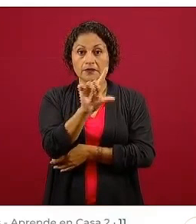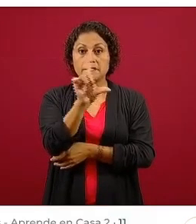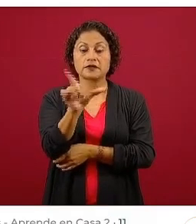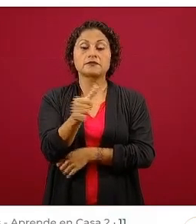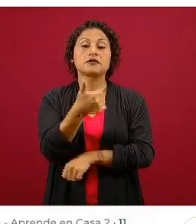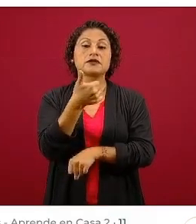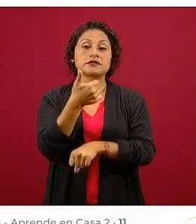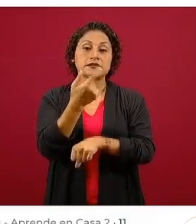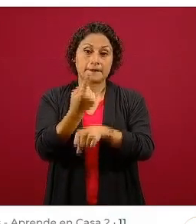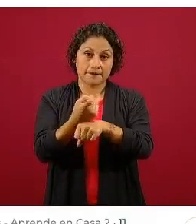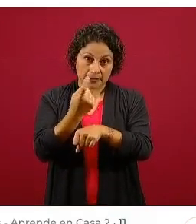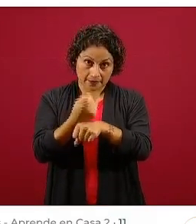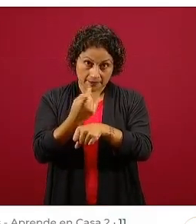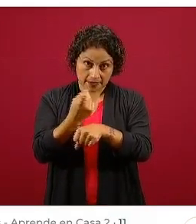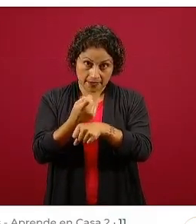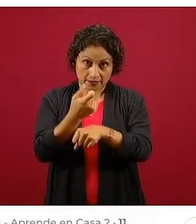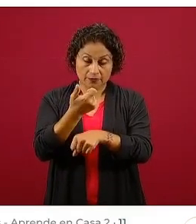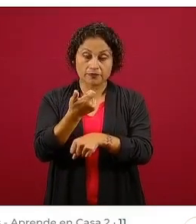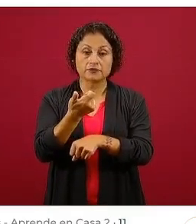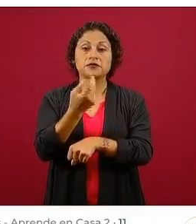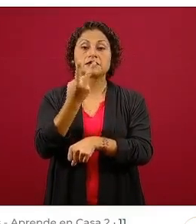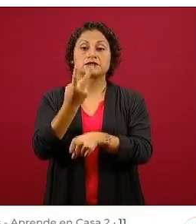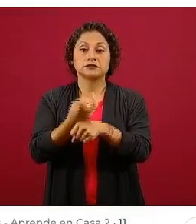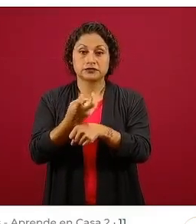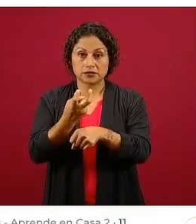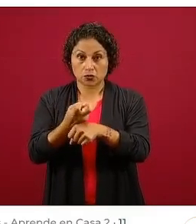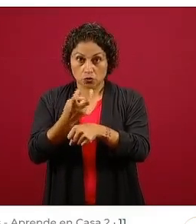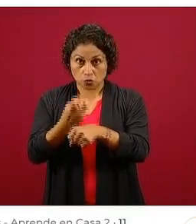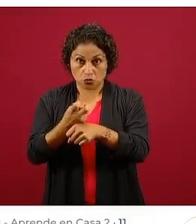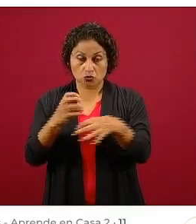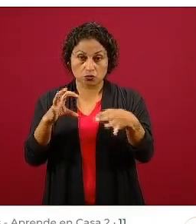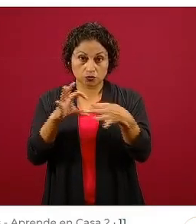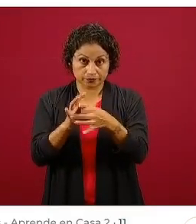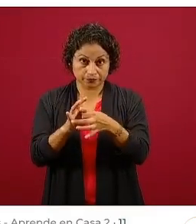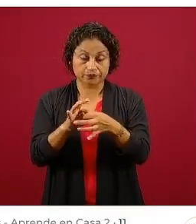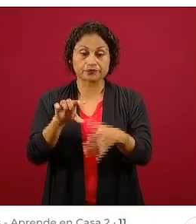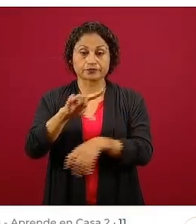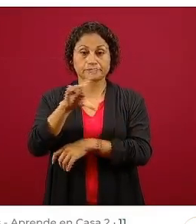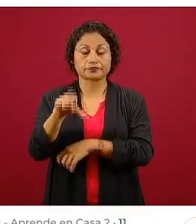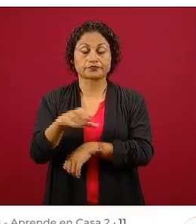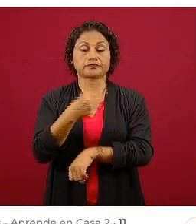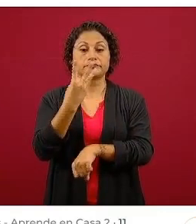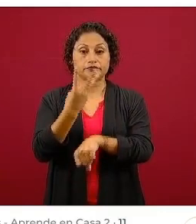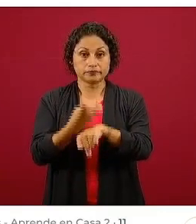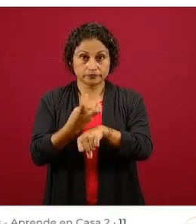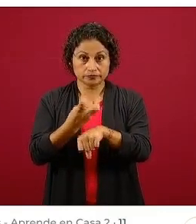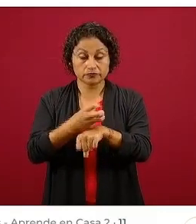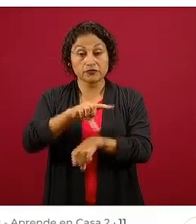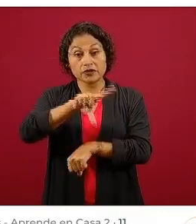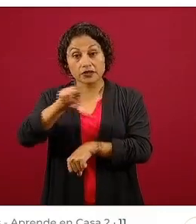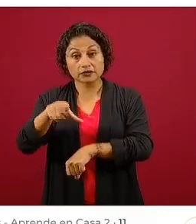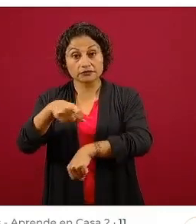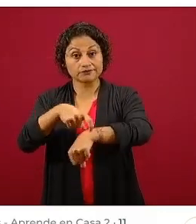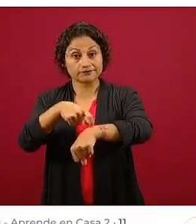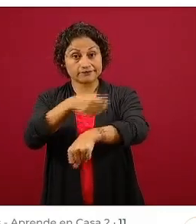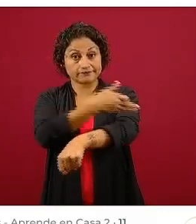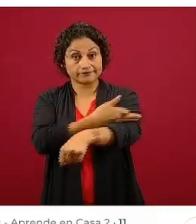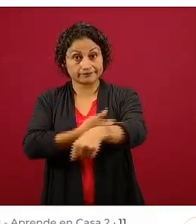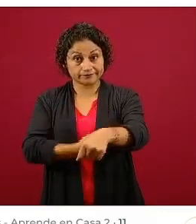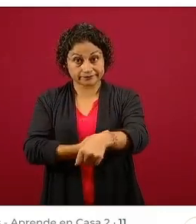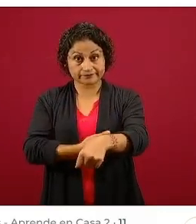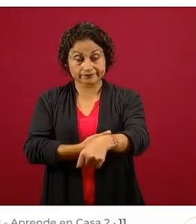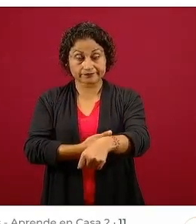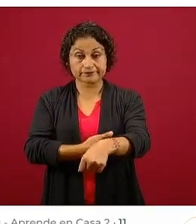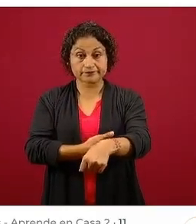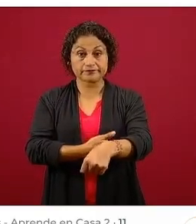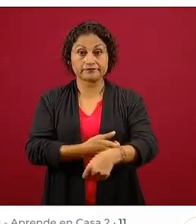media hora que comparte, primero y segundo de primaria, después segundo, tercero, y a la hora de la comida, hemos puesto de las 14